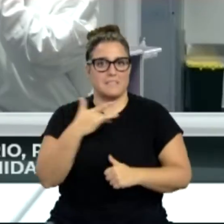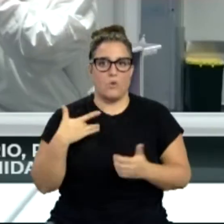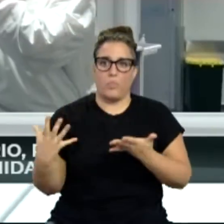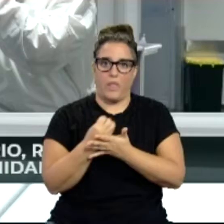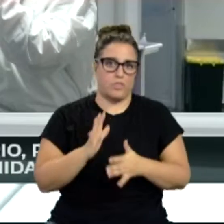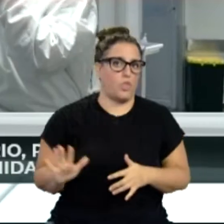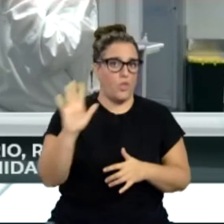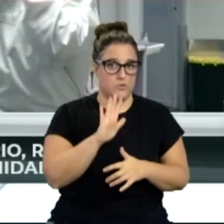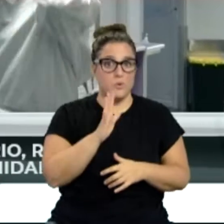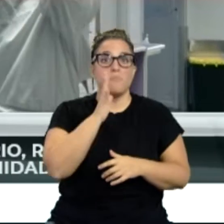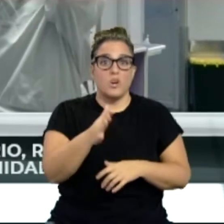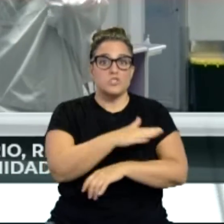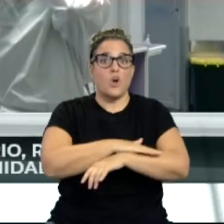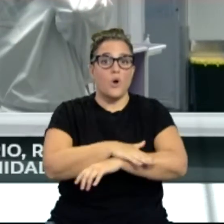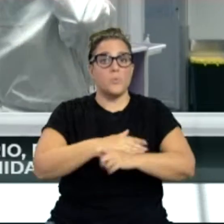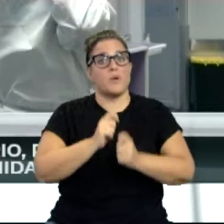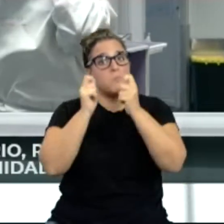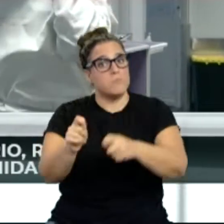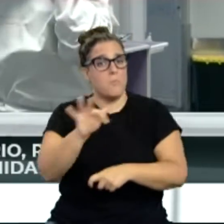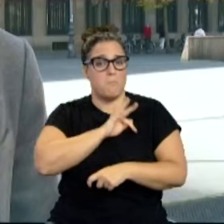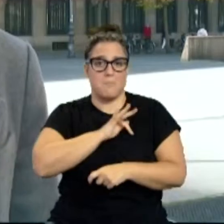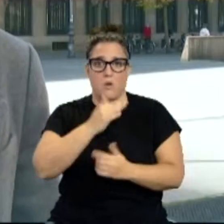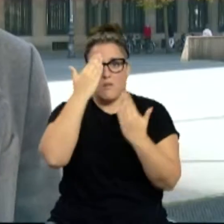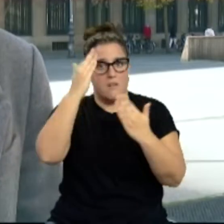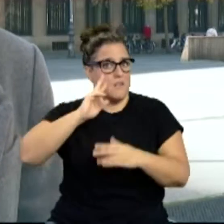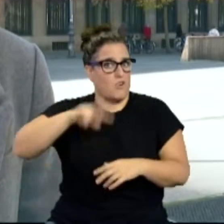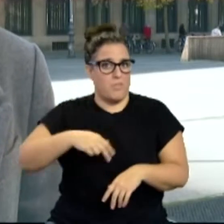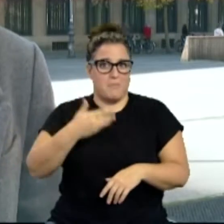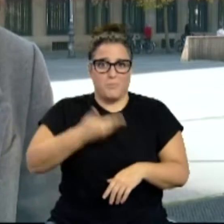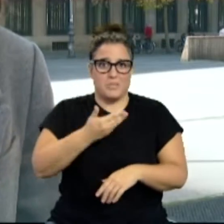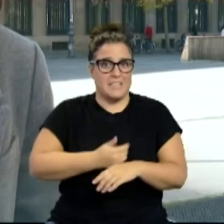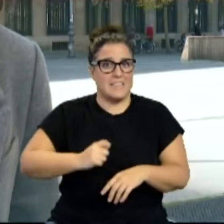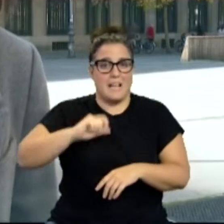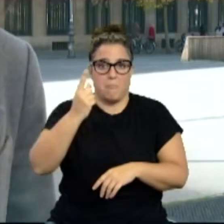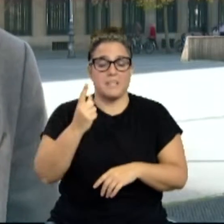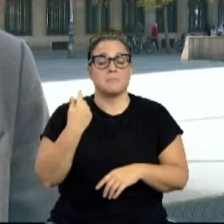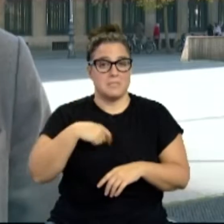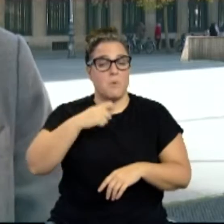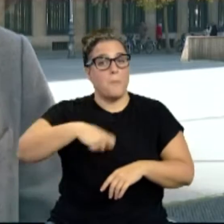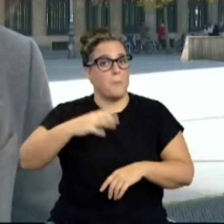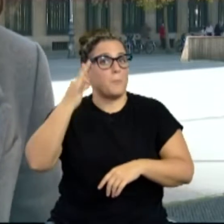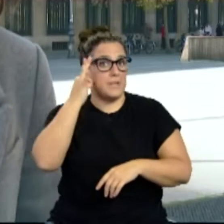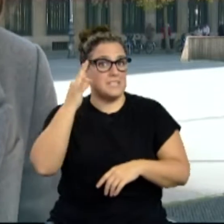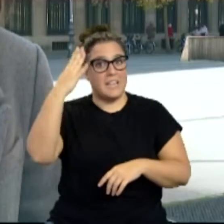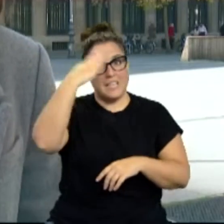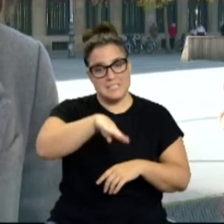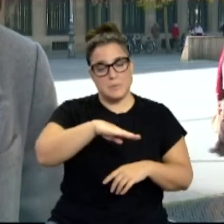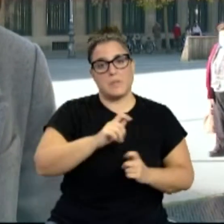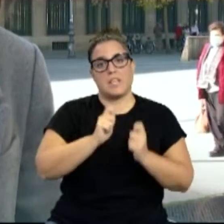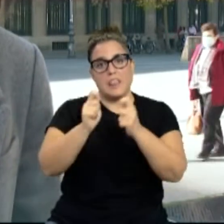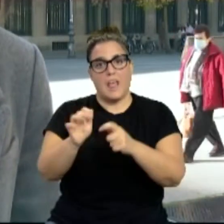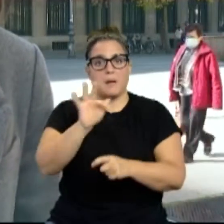les otorga el máximo reconocimiento de la región que será entregado por la presidenta Chivite en un acto adaptado a la situación